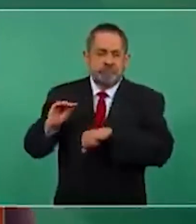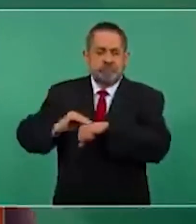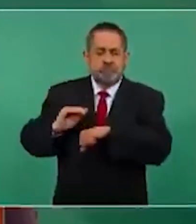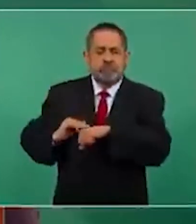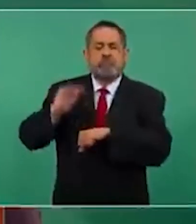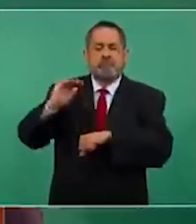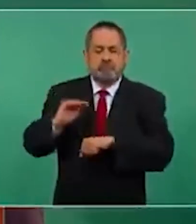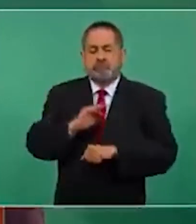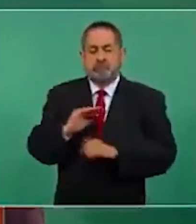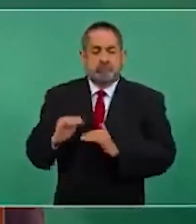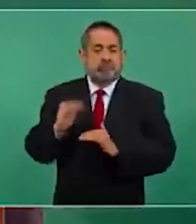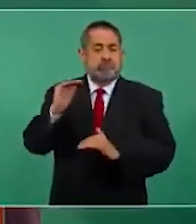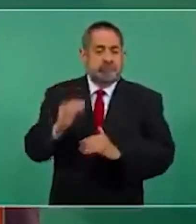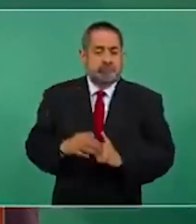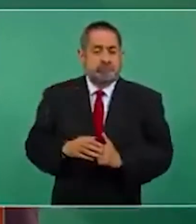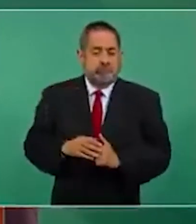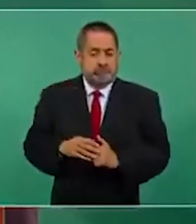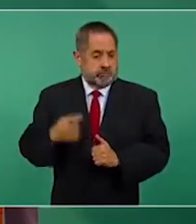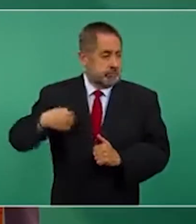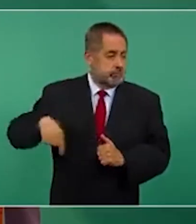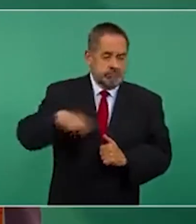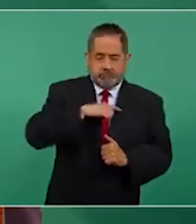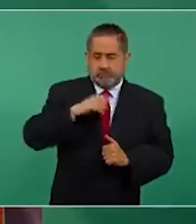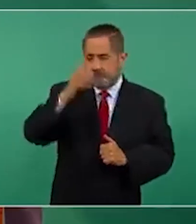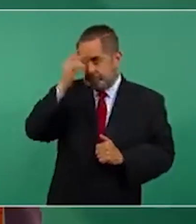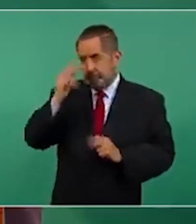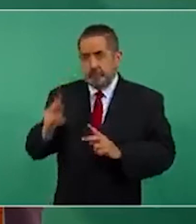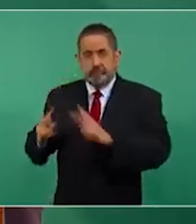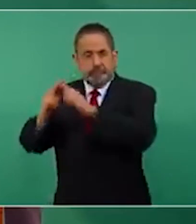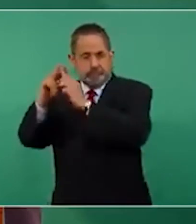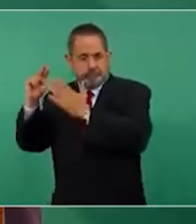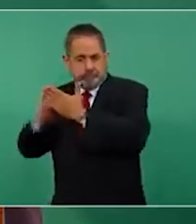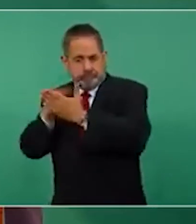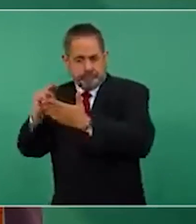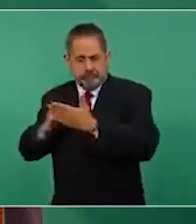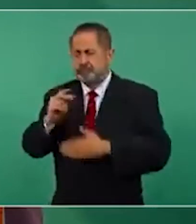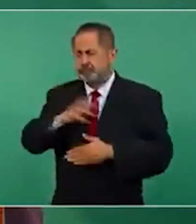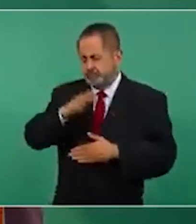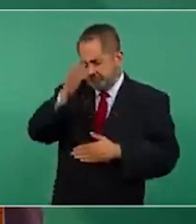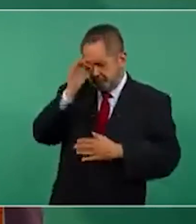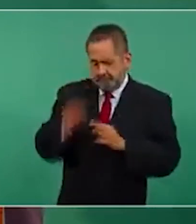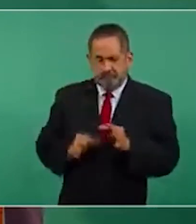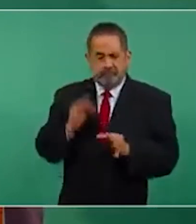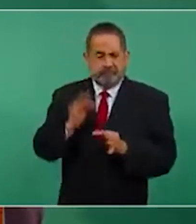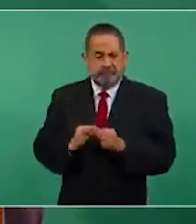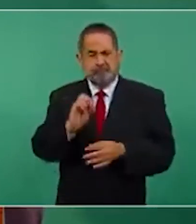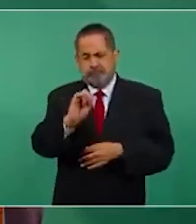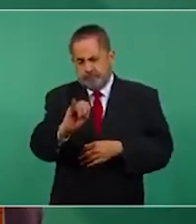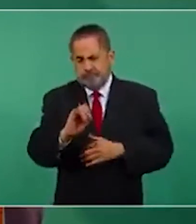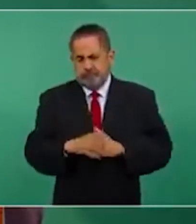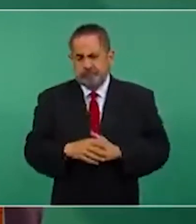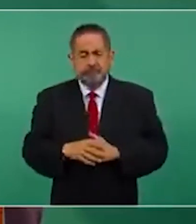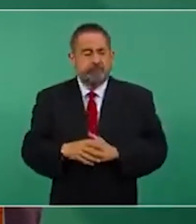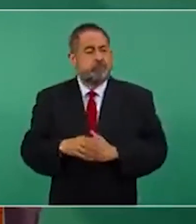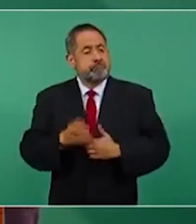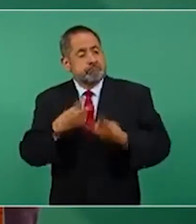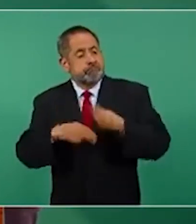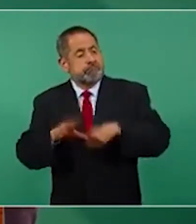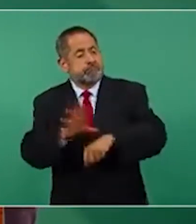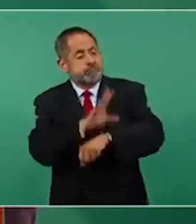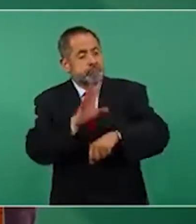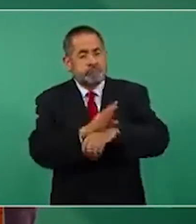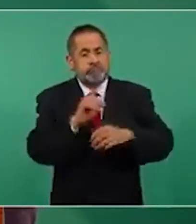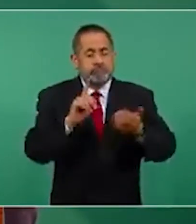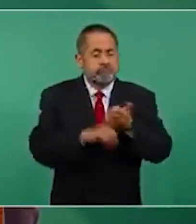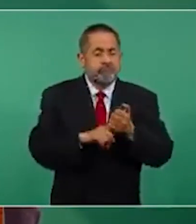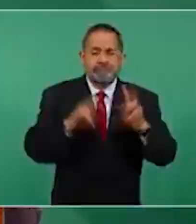Nosotros vamos a cumplir con todos los acuerdos que se ha firmado, el acuerdo de generar electricidad a través de la